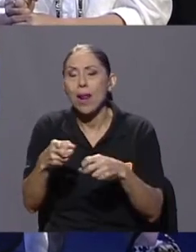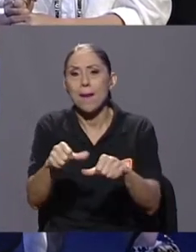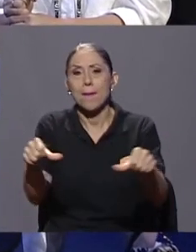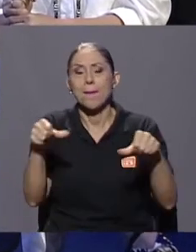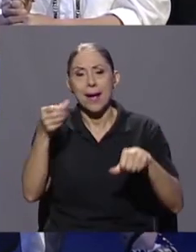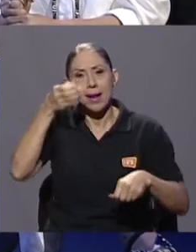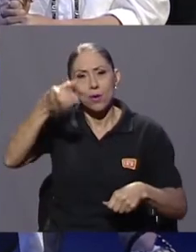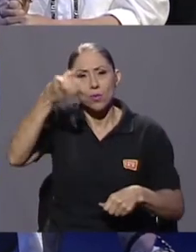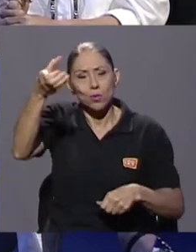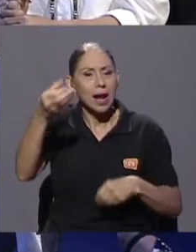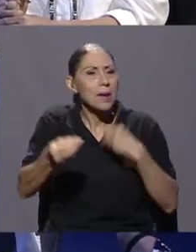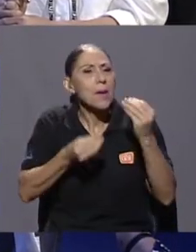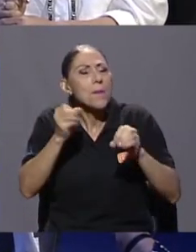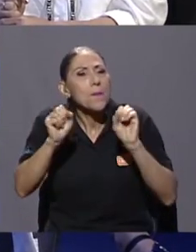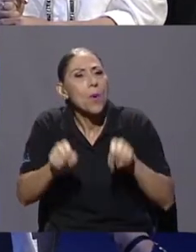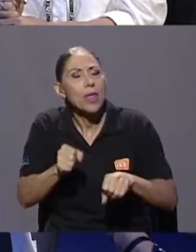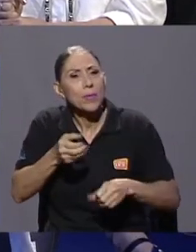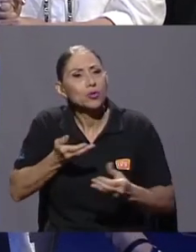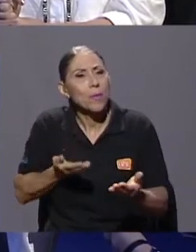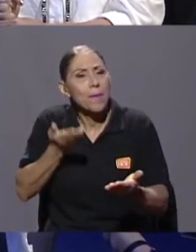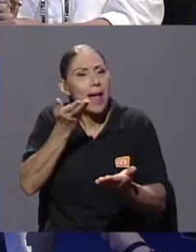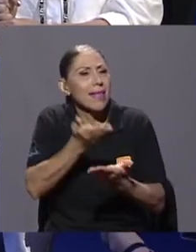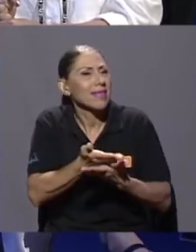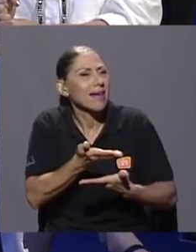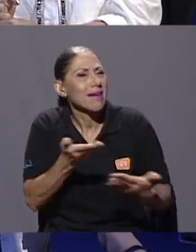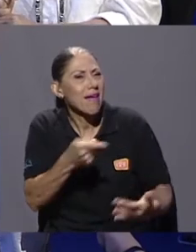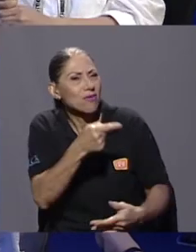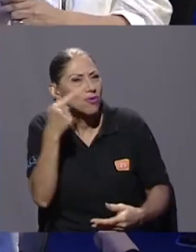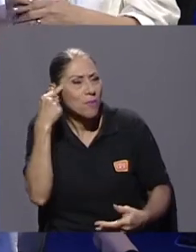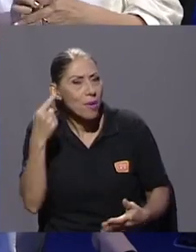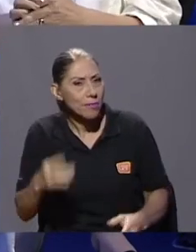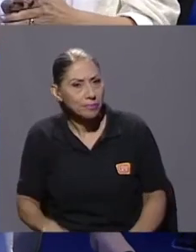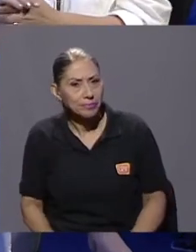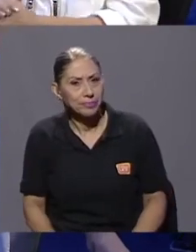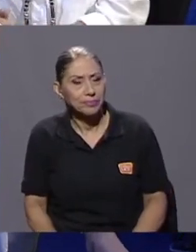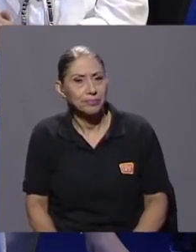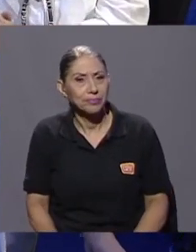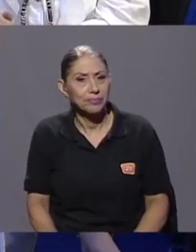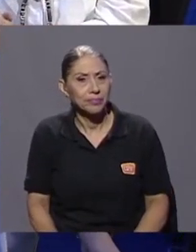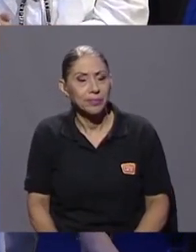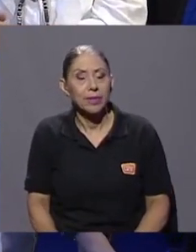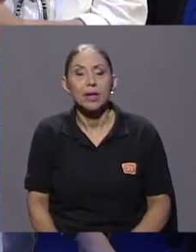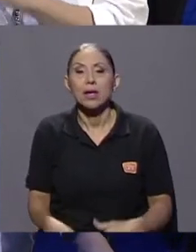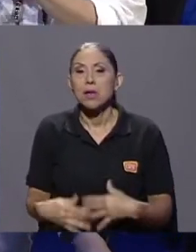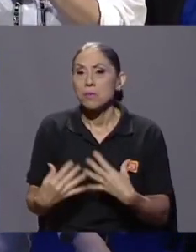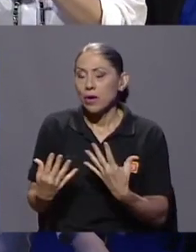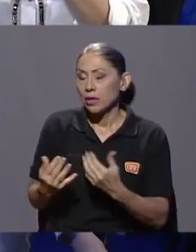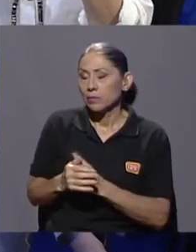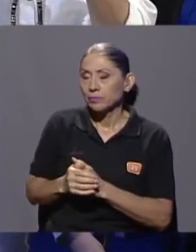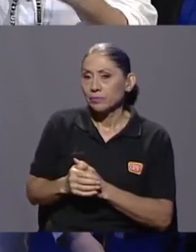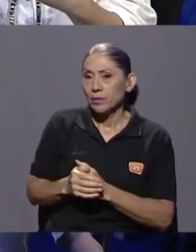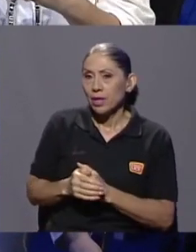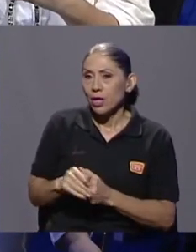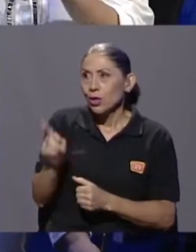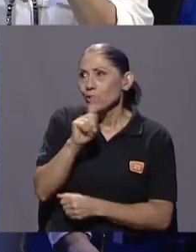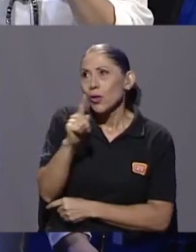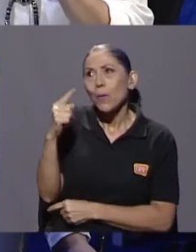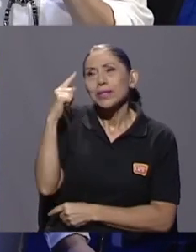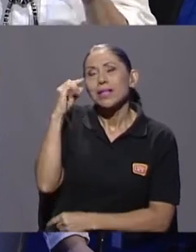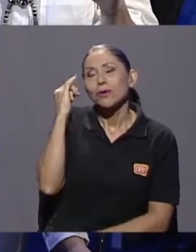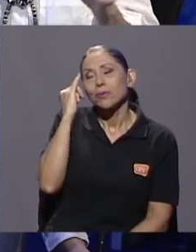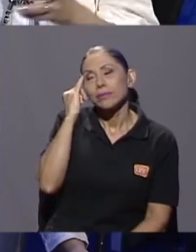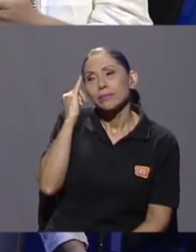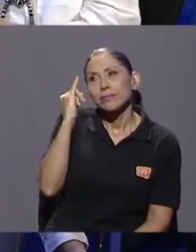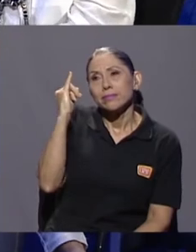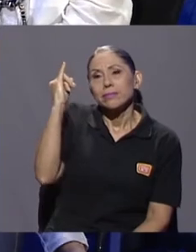de alguna forma plantear que se te viene a la mente? Bueno, sin entrar en el idealismo, porque